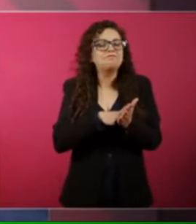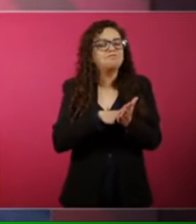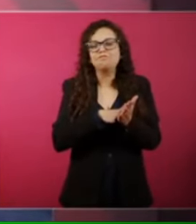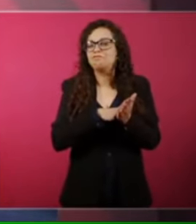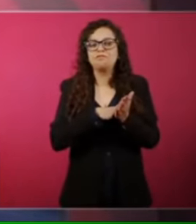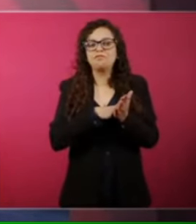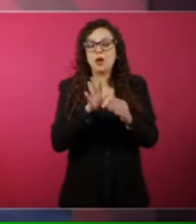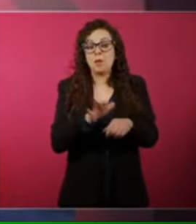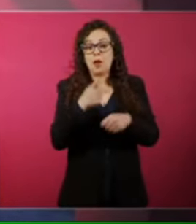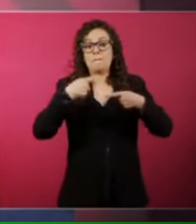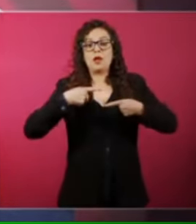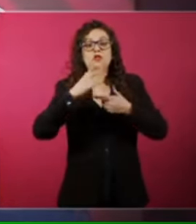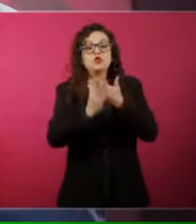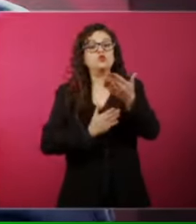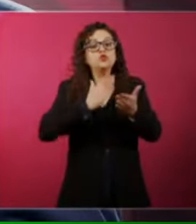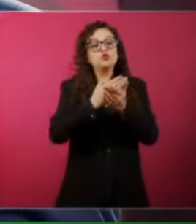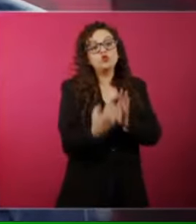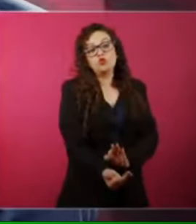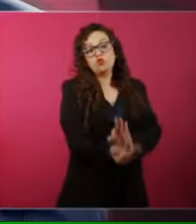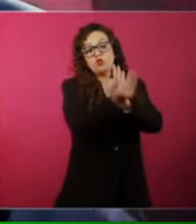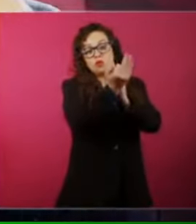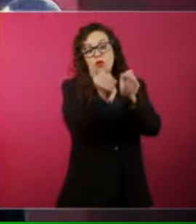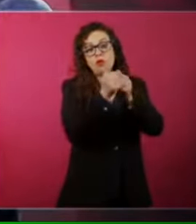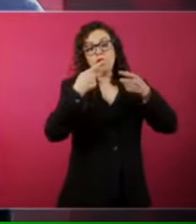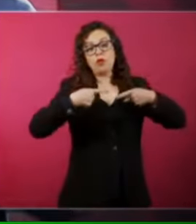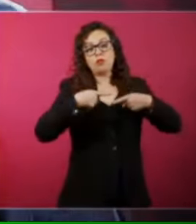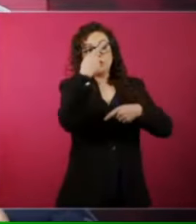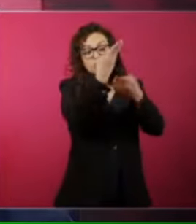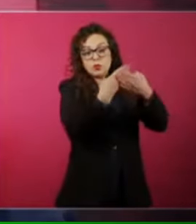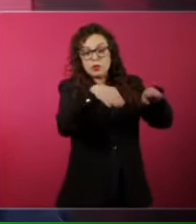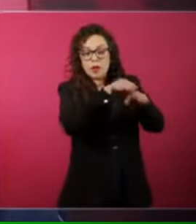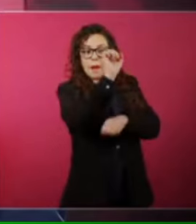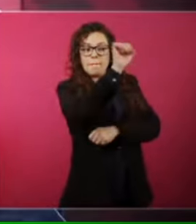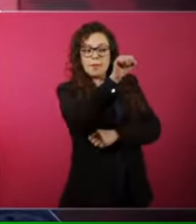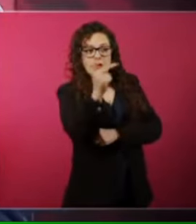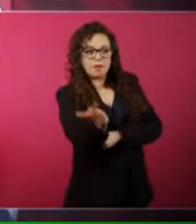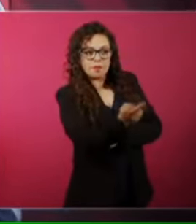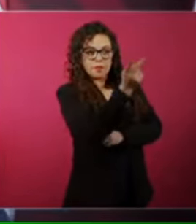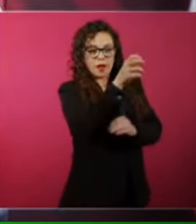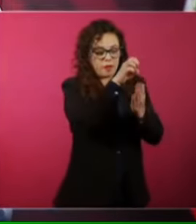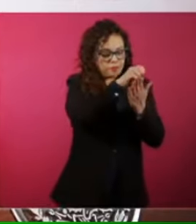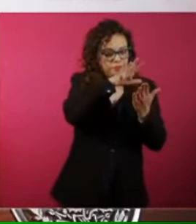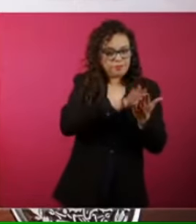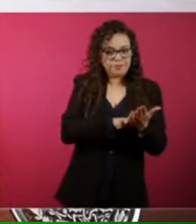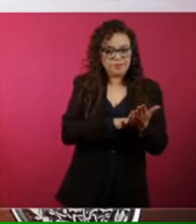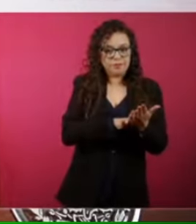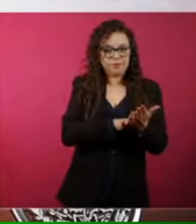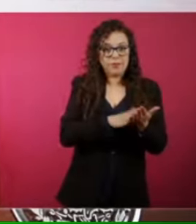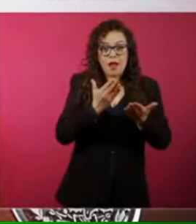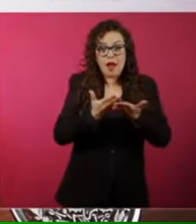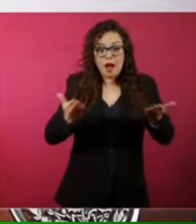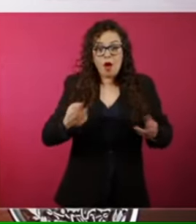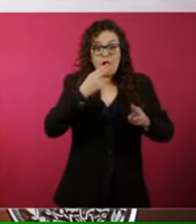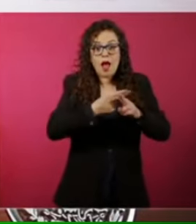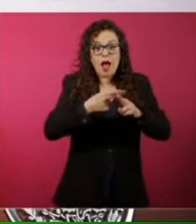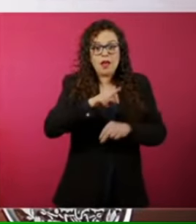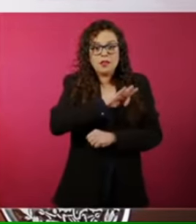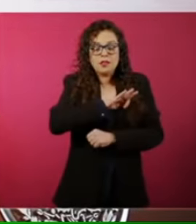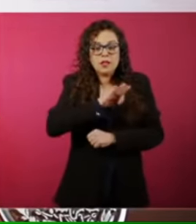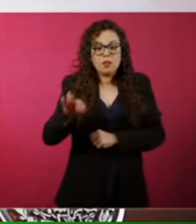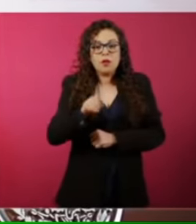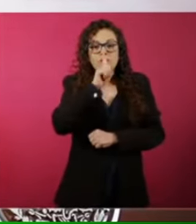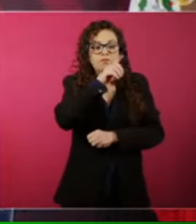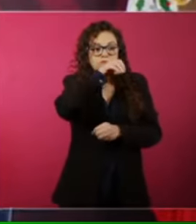y ahí se pregunta y ahora hasta se lleva la urna y en secreto la gente